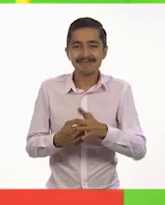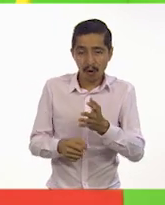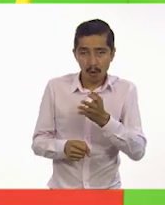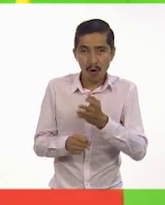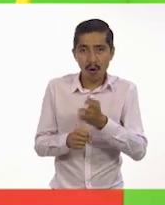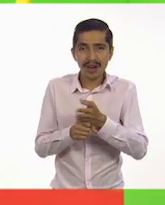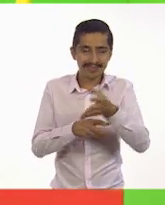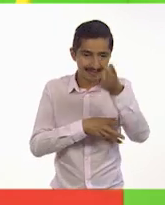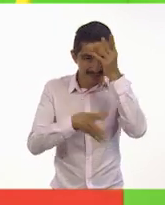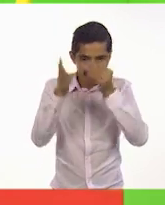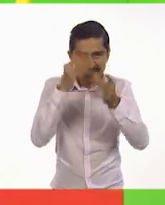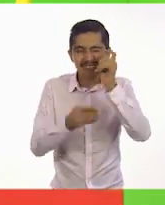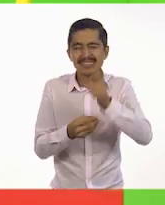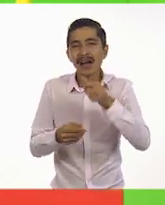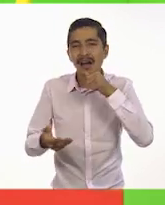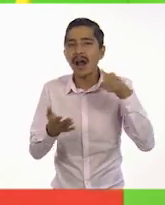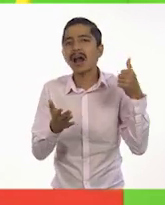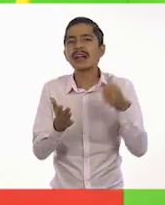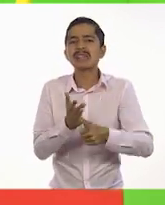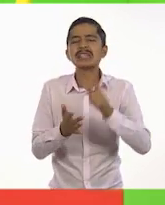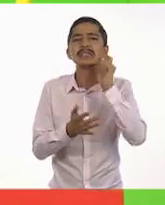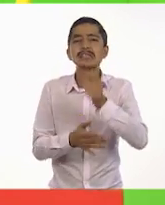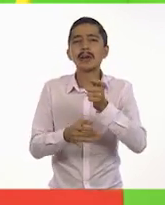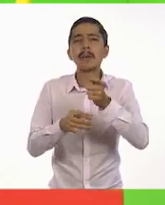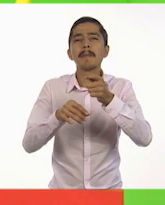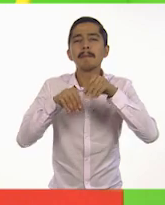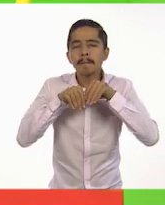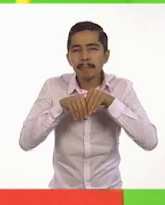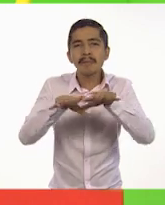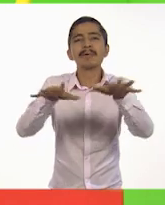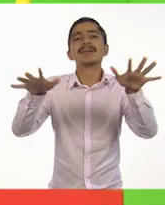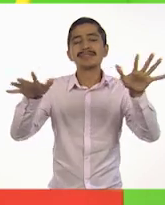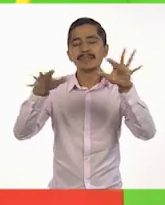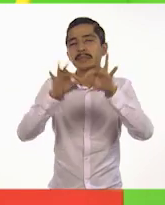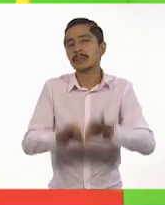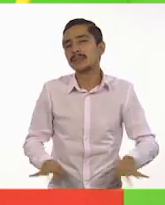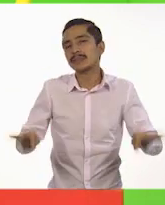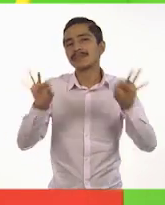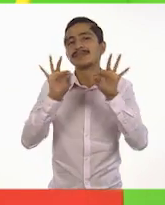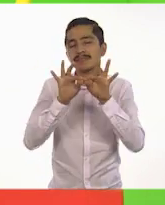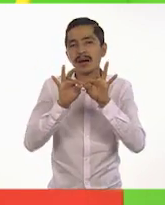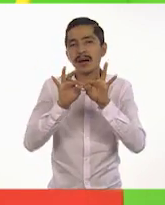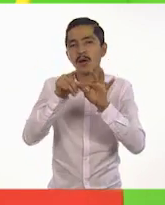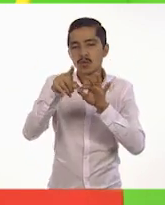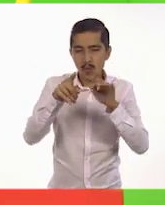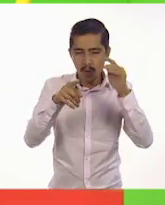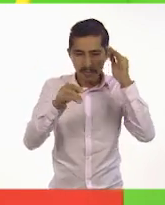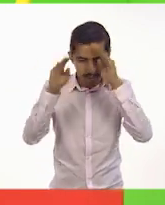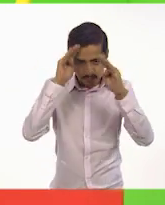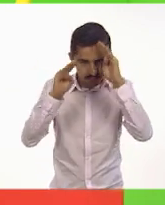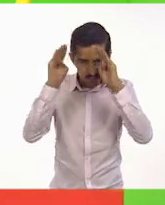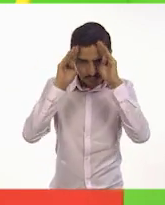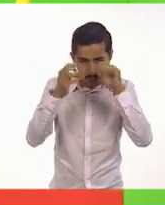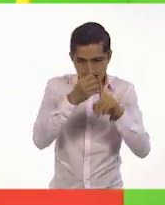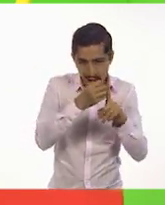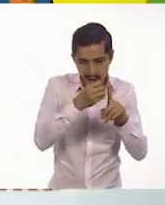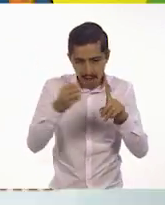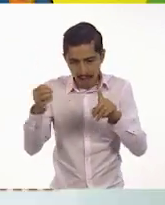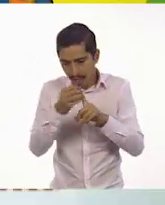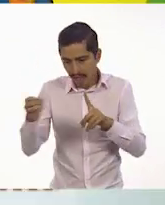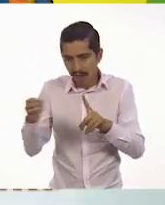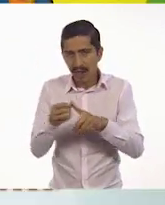aprendimos que una carta lleva un mensaje importante y que es necesario organizar nuestras ideas para escribir una.